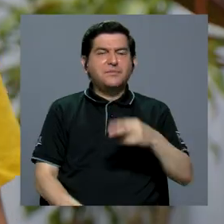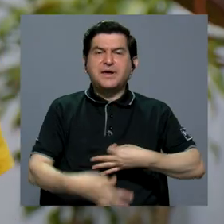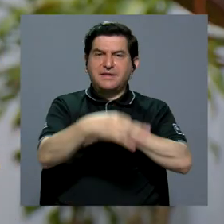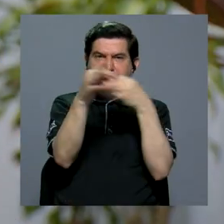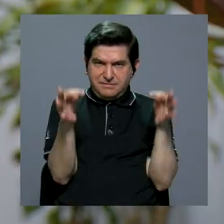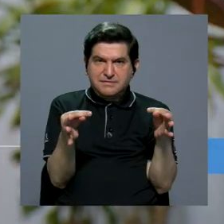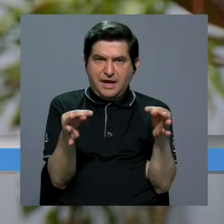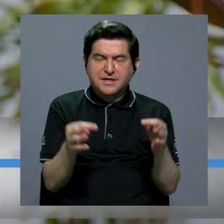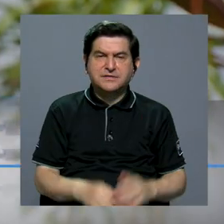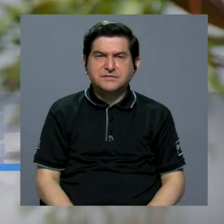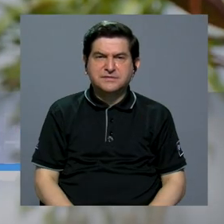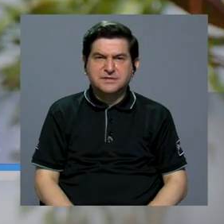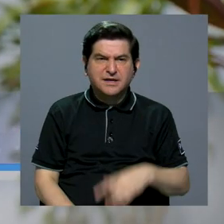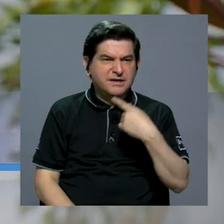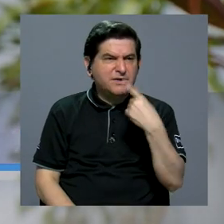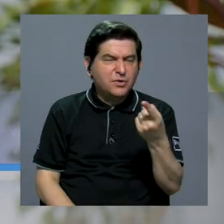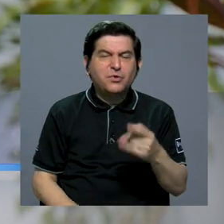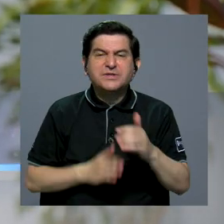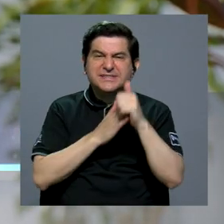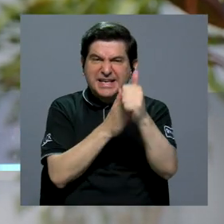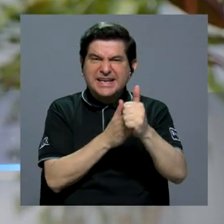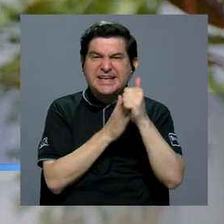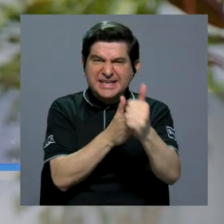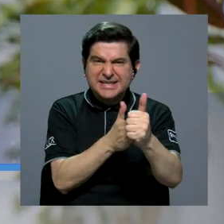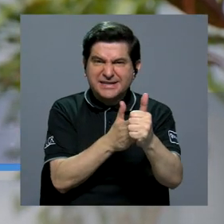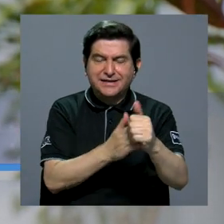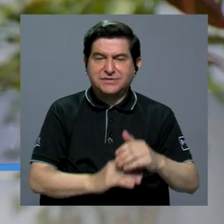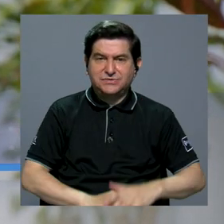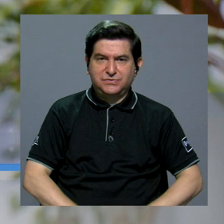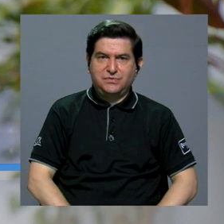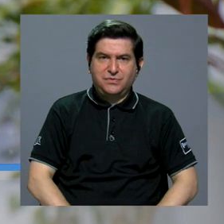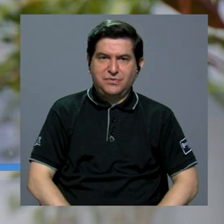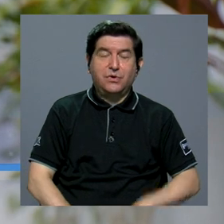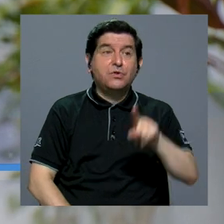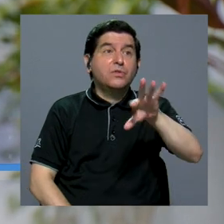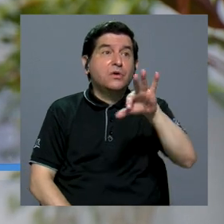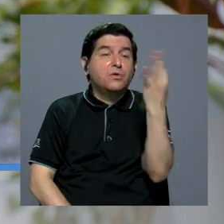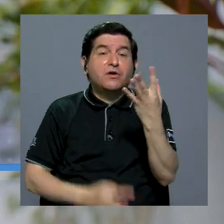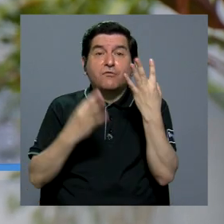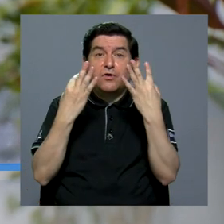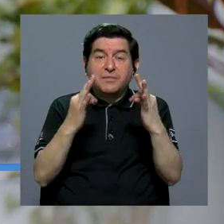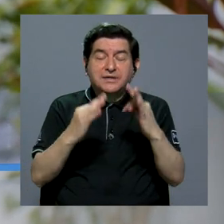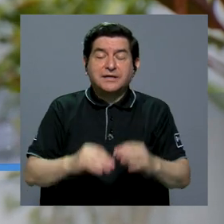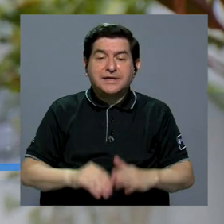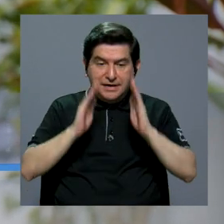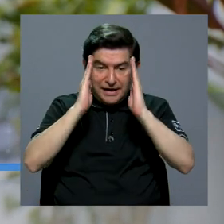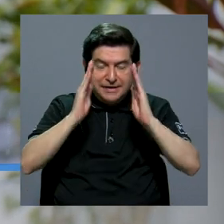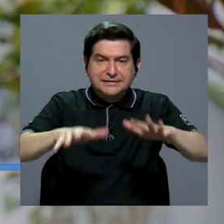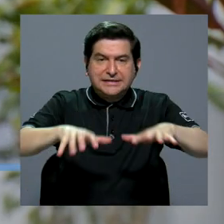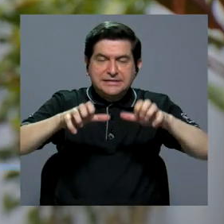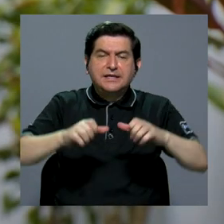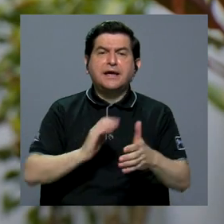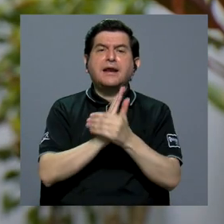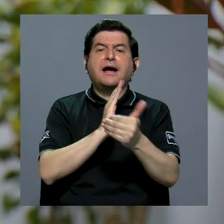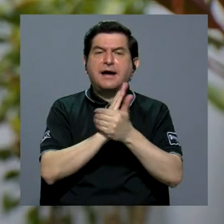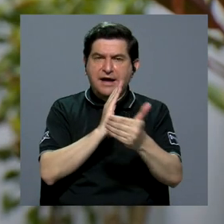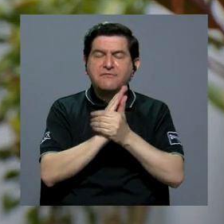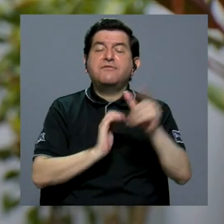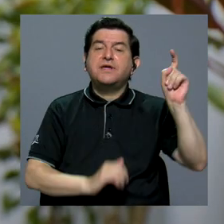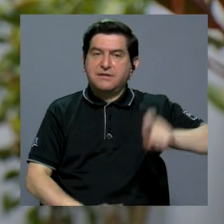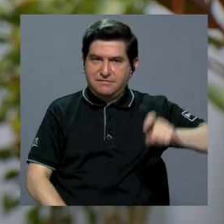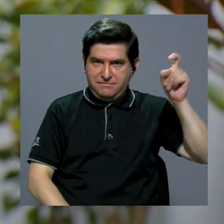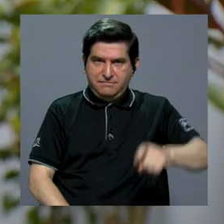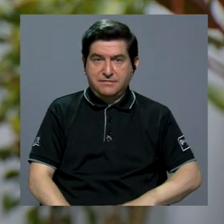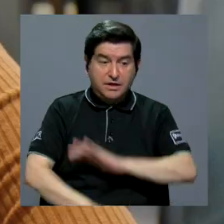de este taller como hablan es liderazgo para de alguna forma tratar el estrés y creo que son habilidades que